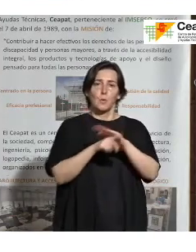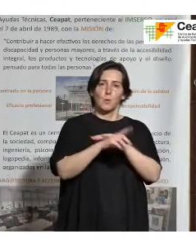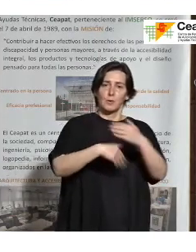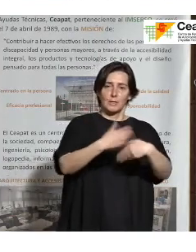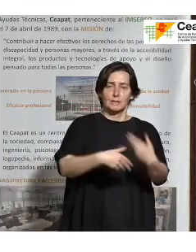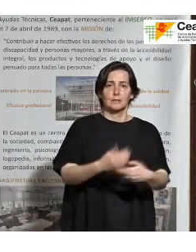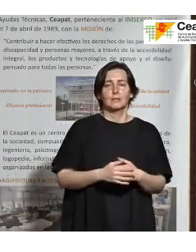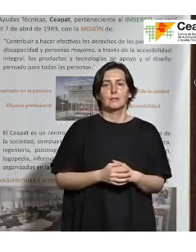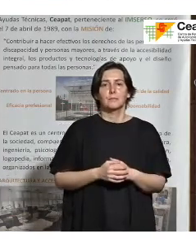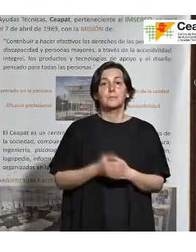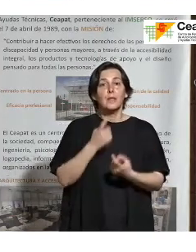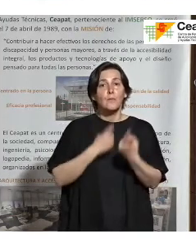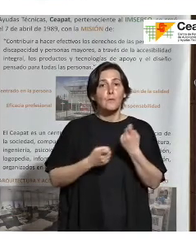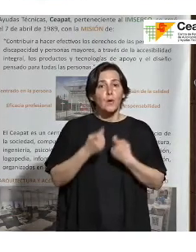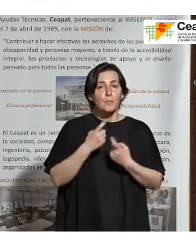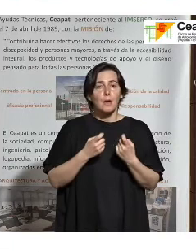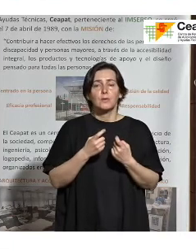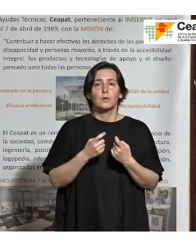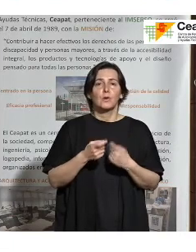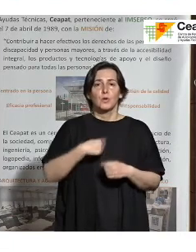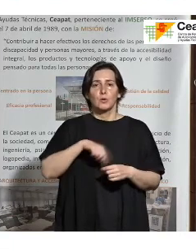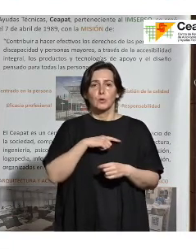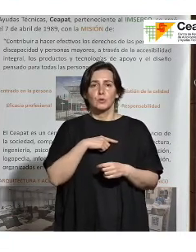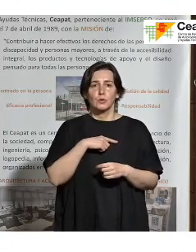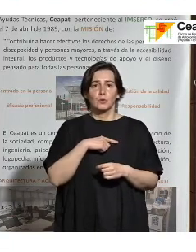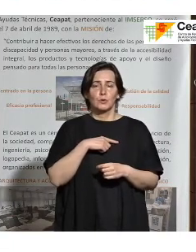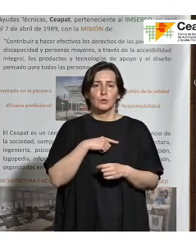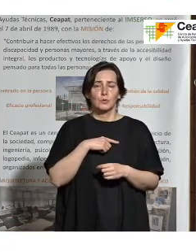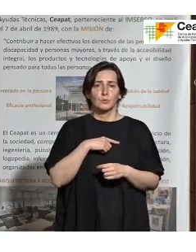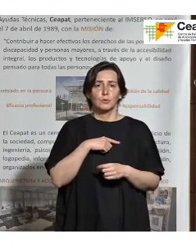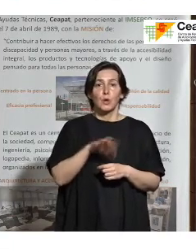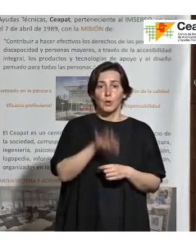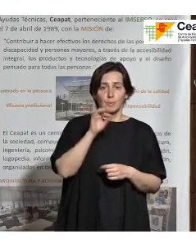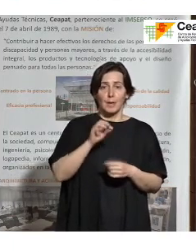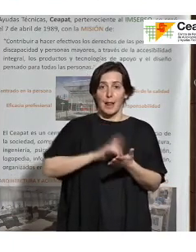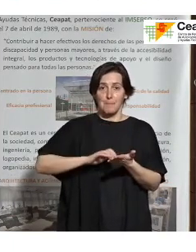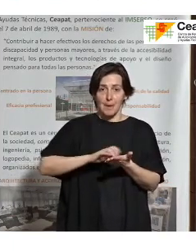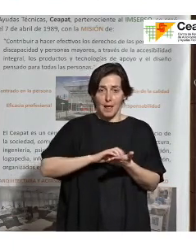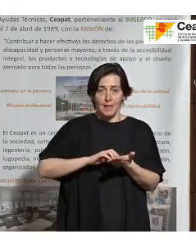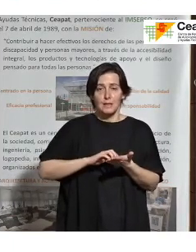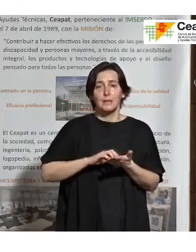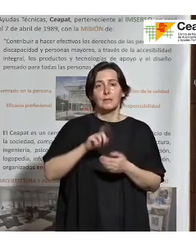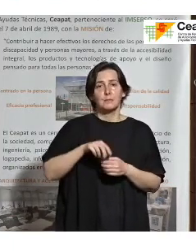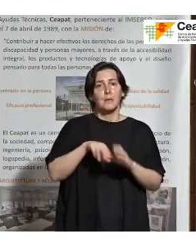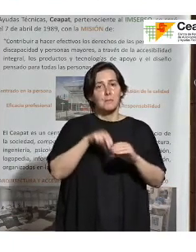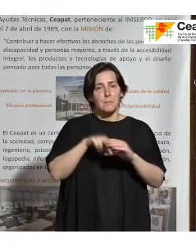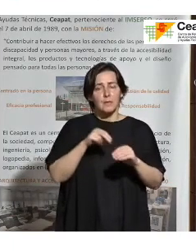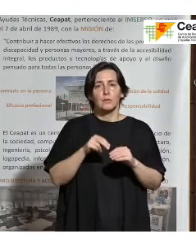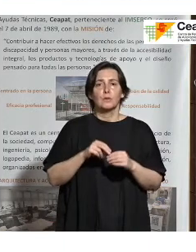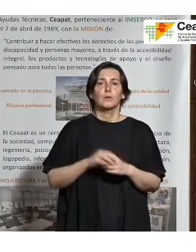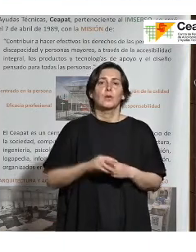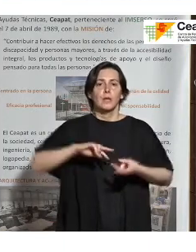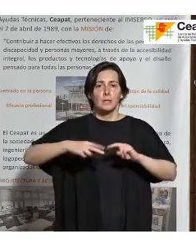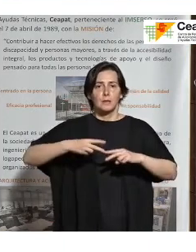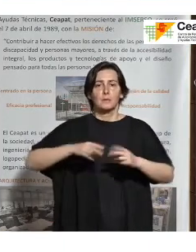Que toda esta información la tengamos también disponible en formato en braille y que tengamos también un vídeo con interpretación de